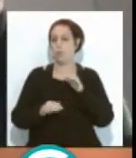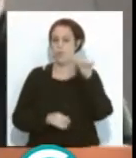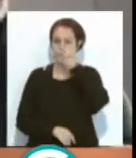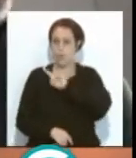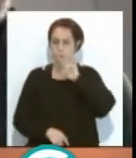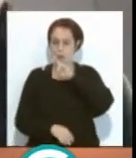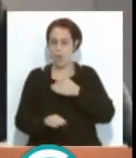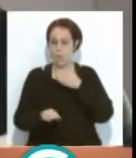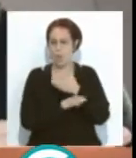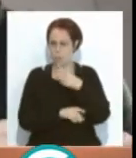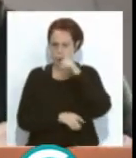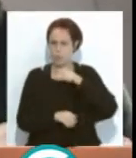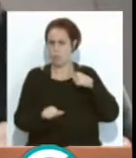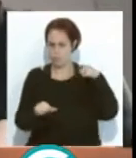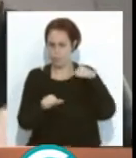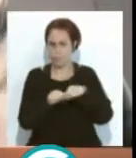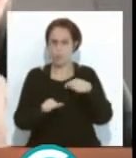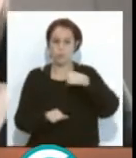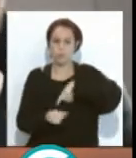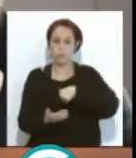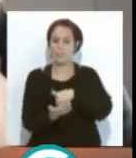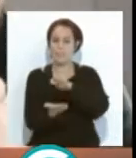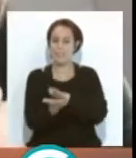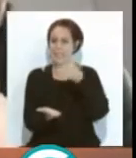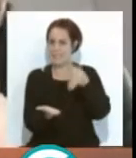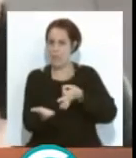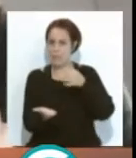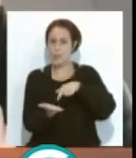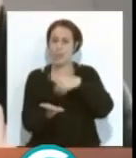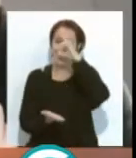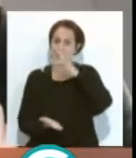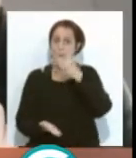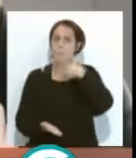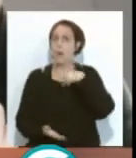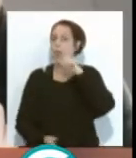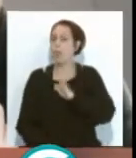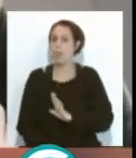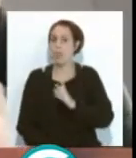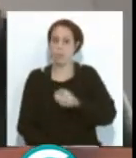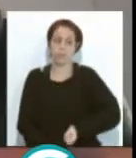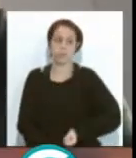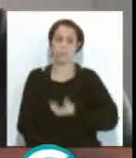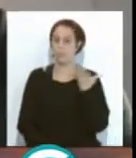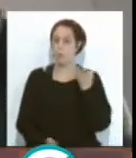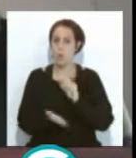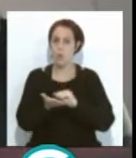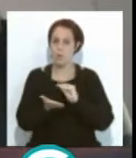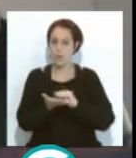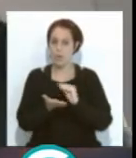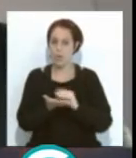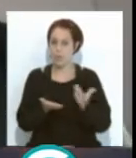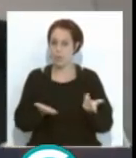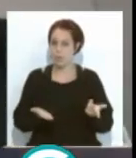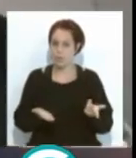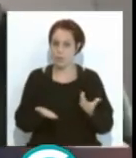llevamos unos cuantos años, creo que es algo que siempre hemos puesto sobre la mesa, ¿no? Esa idea que parece que hay de improvisación muchas veces de que se van poniendo